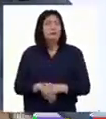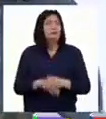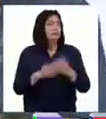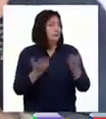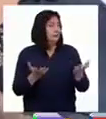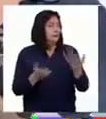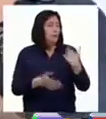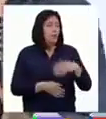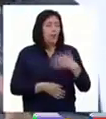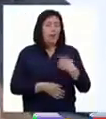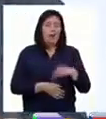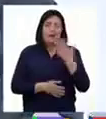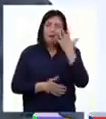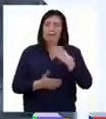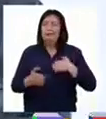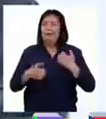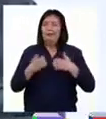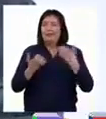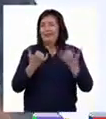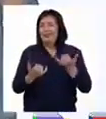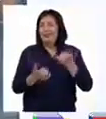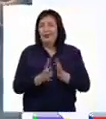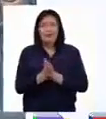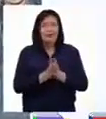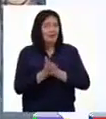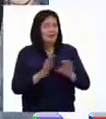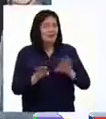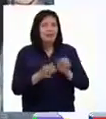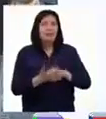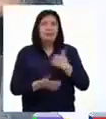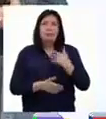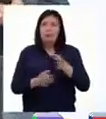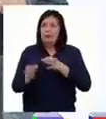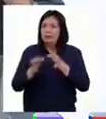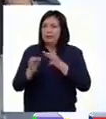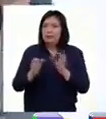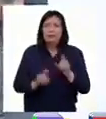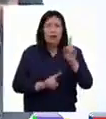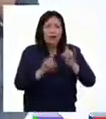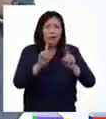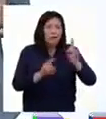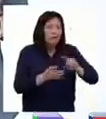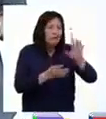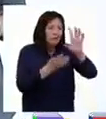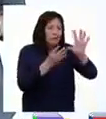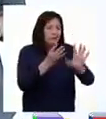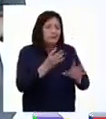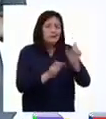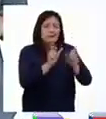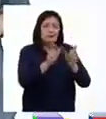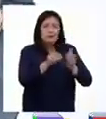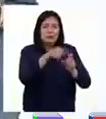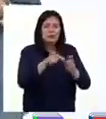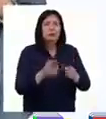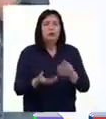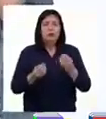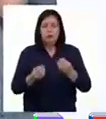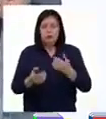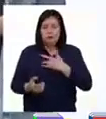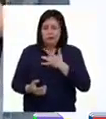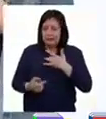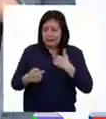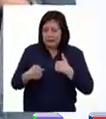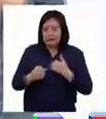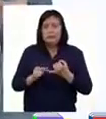Qué actividad tan emocionante la del día de hoy. Hemos podido explicar cómo algunas características personales, como nuestra forma de